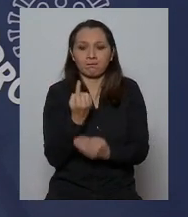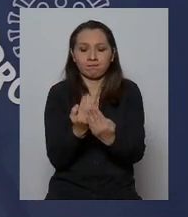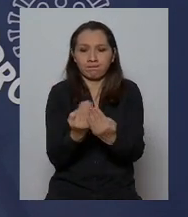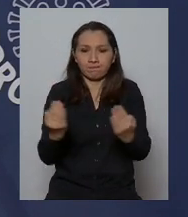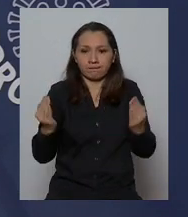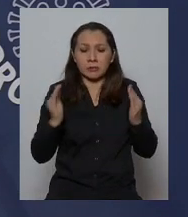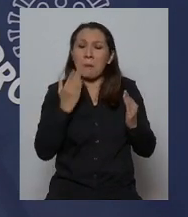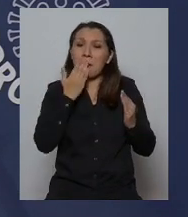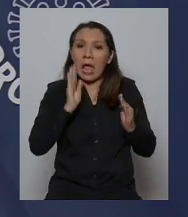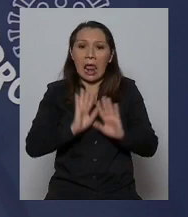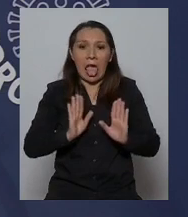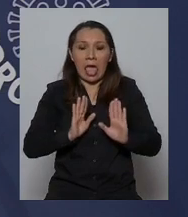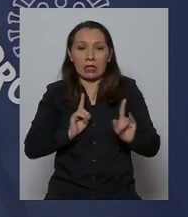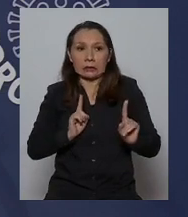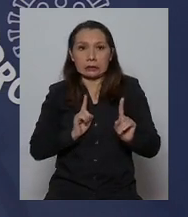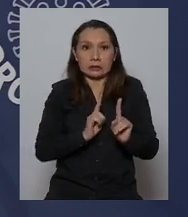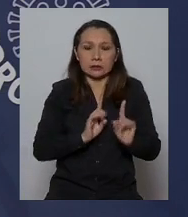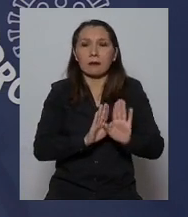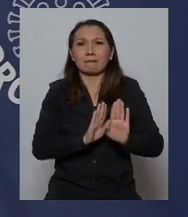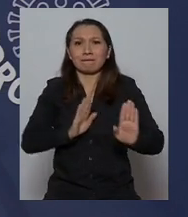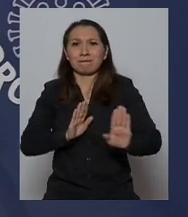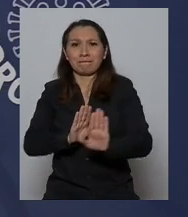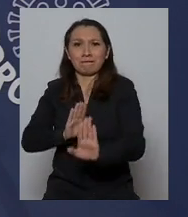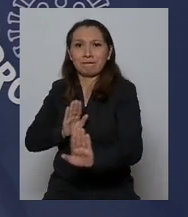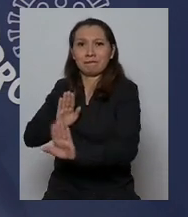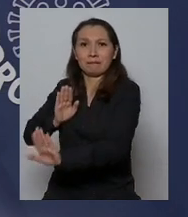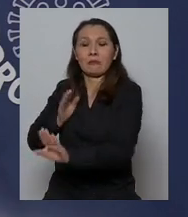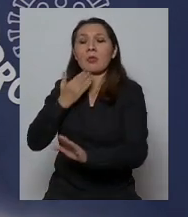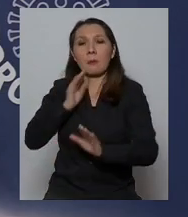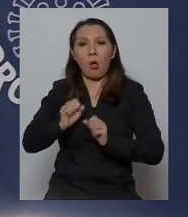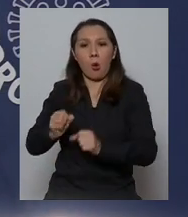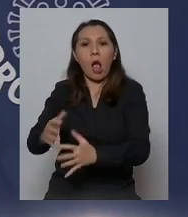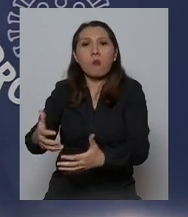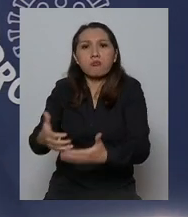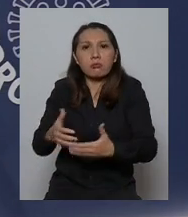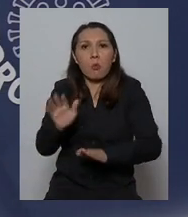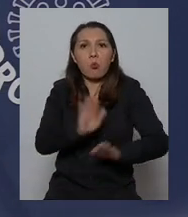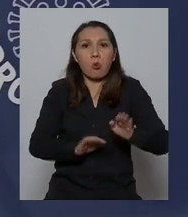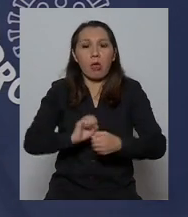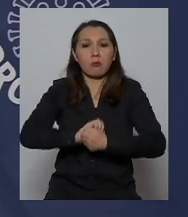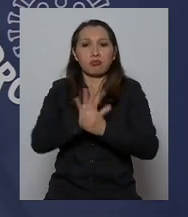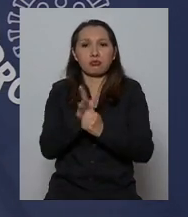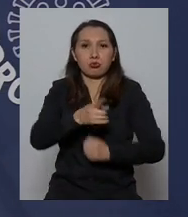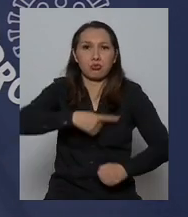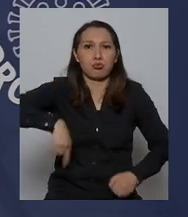y evitar el contacto para poder contener este coronavirus que nos ha afectado